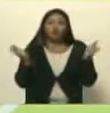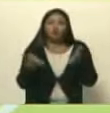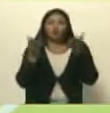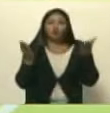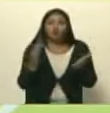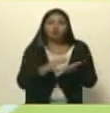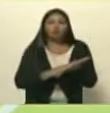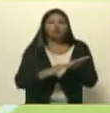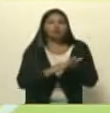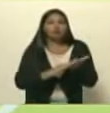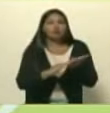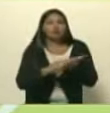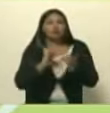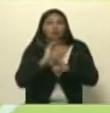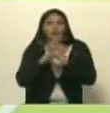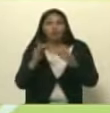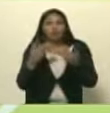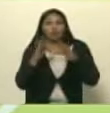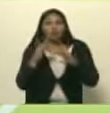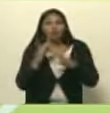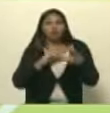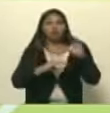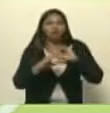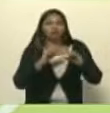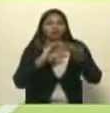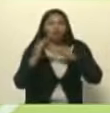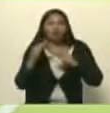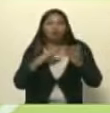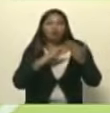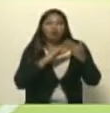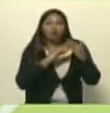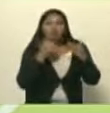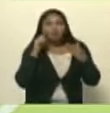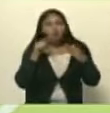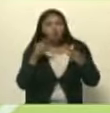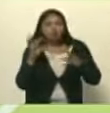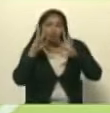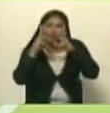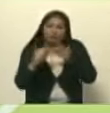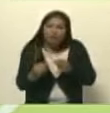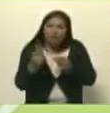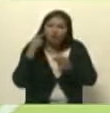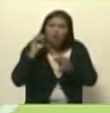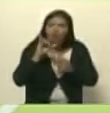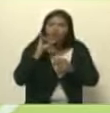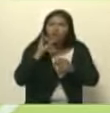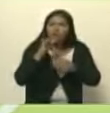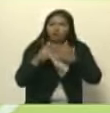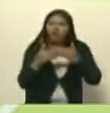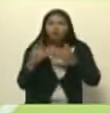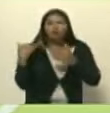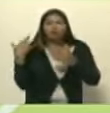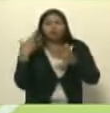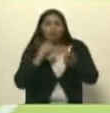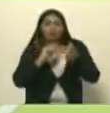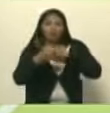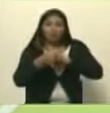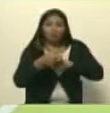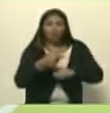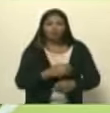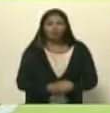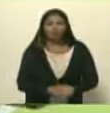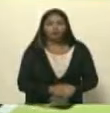consolidación de medios públicos comunitarios de cualificación de una información transformadora